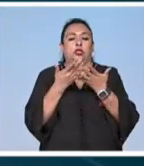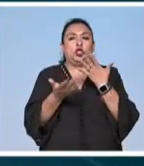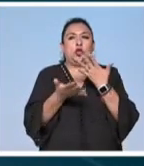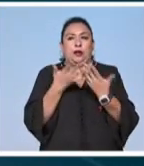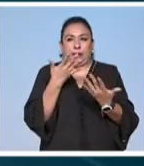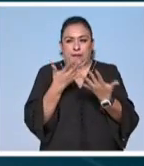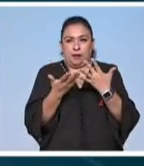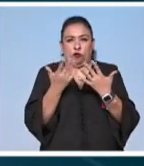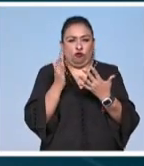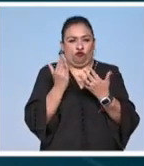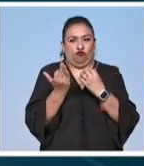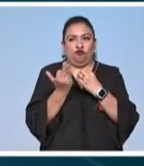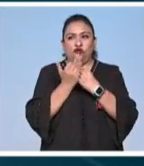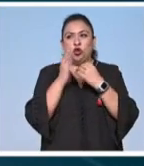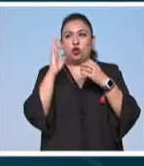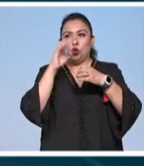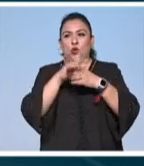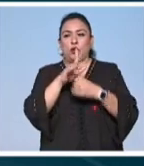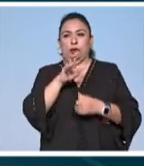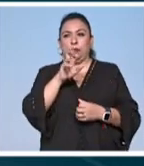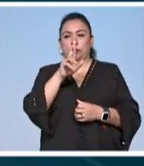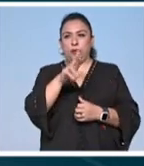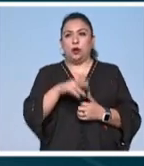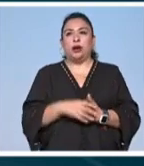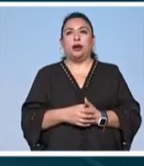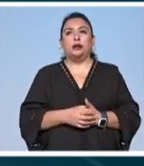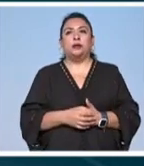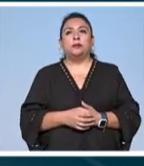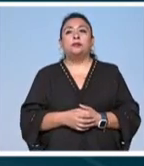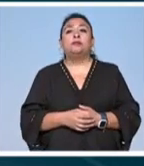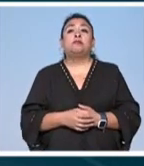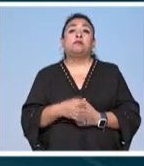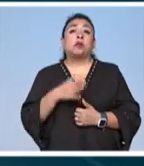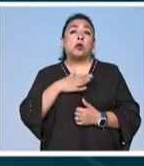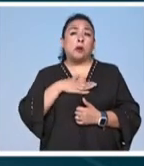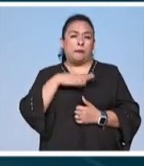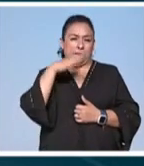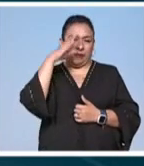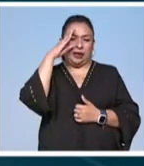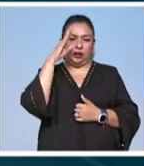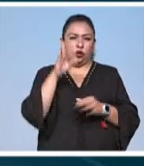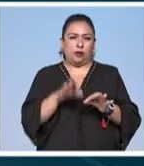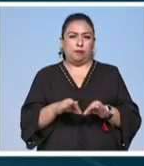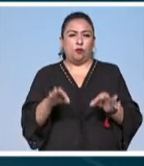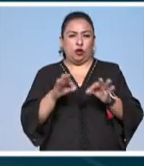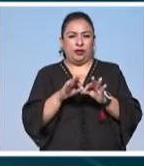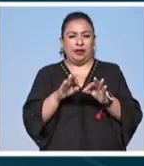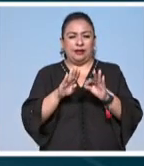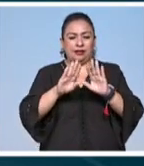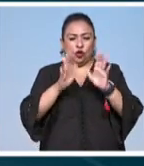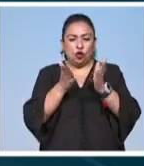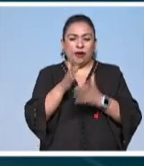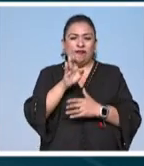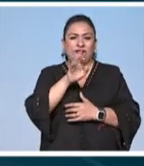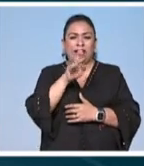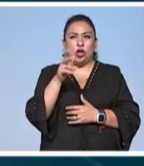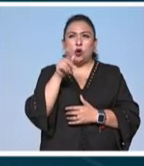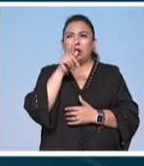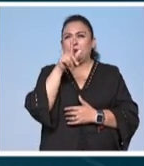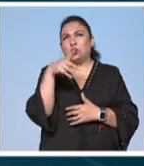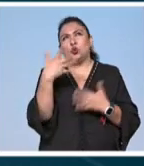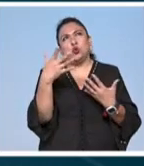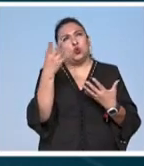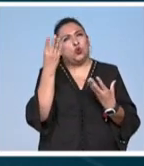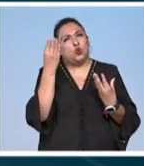manos y se fortalecen con la cultura popular yo creo que la importancia del barro de jalisco es tan grande